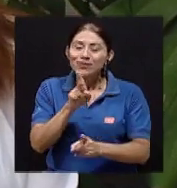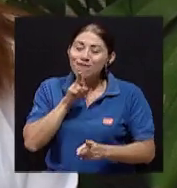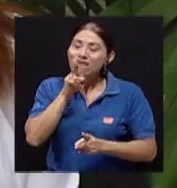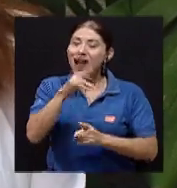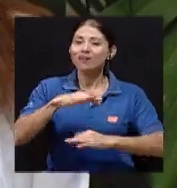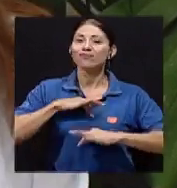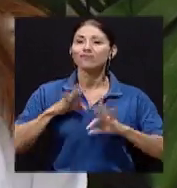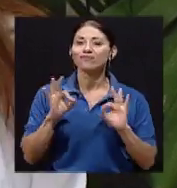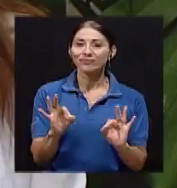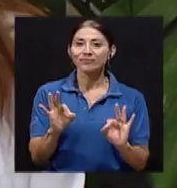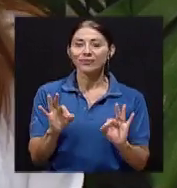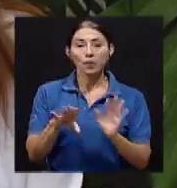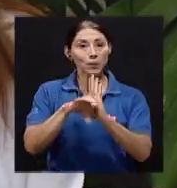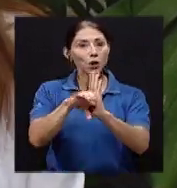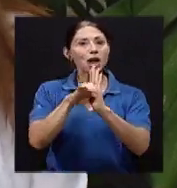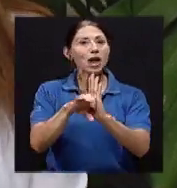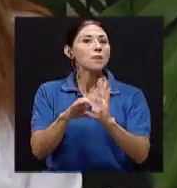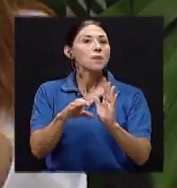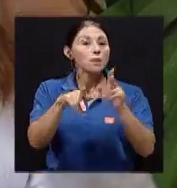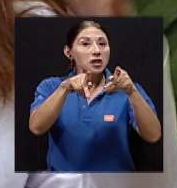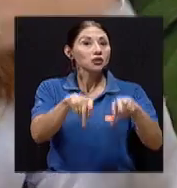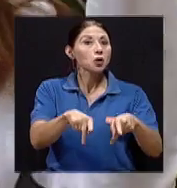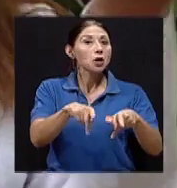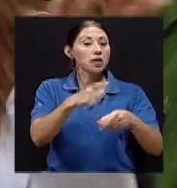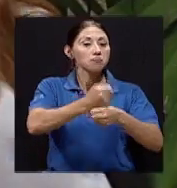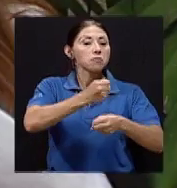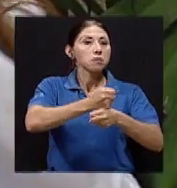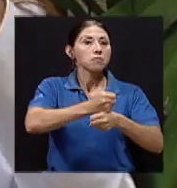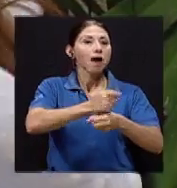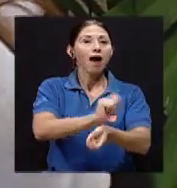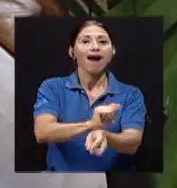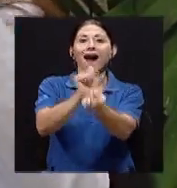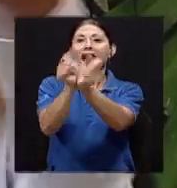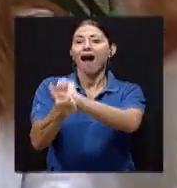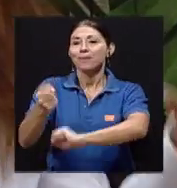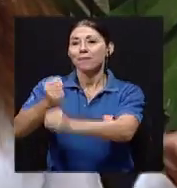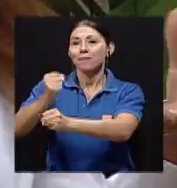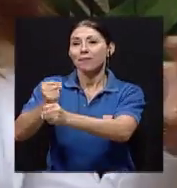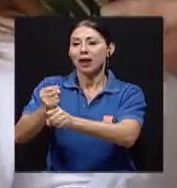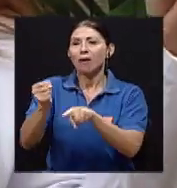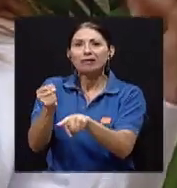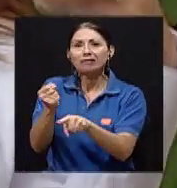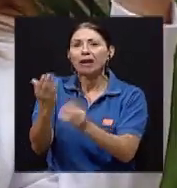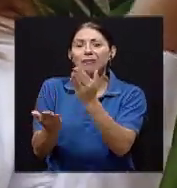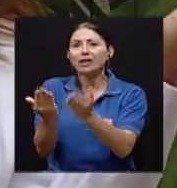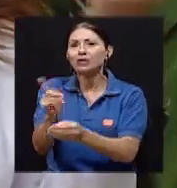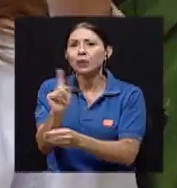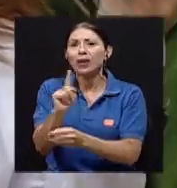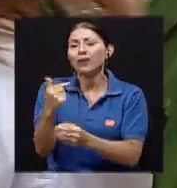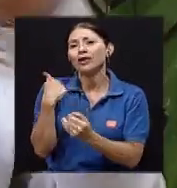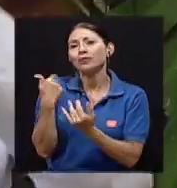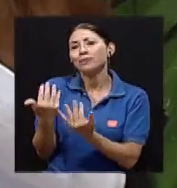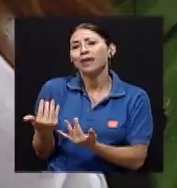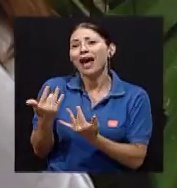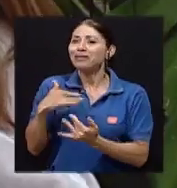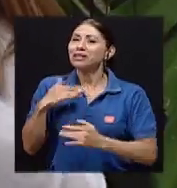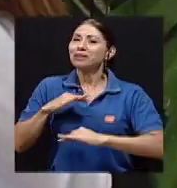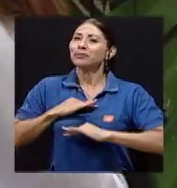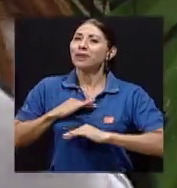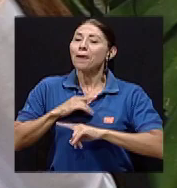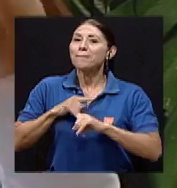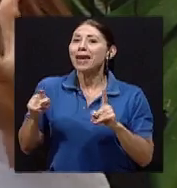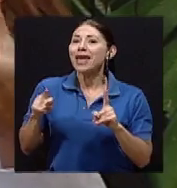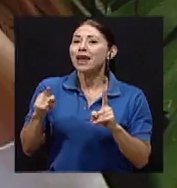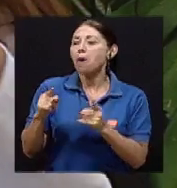ejemplo, cambiar de empleo, pero tal vez no era el empleo que yo esperaba, pero sí monetariamente. Como que nos pensamos más en el